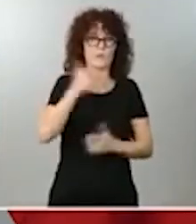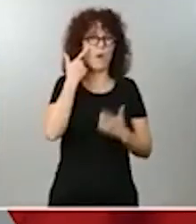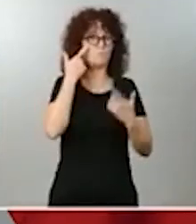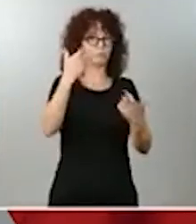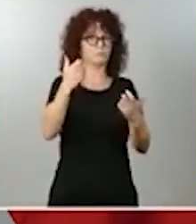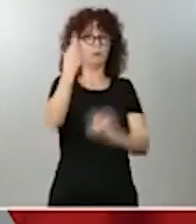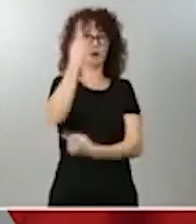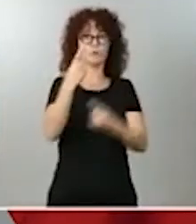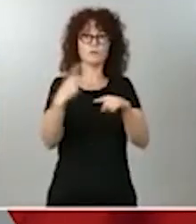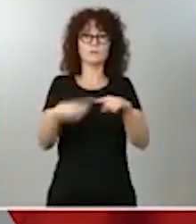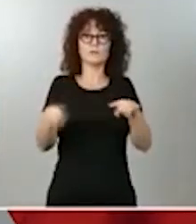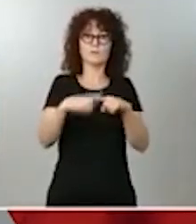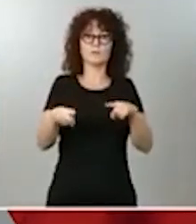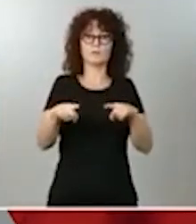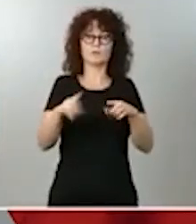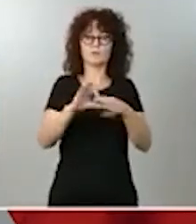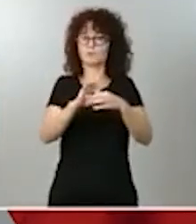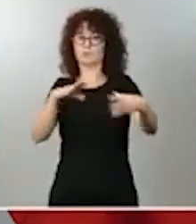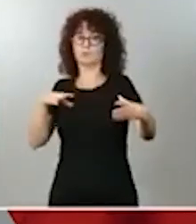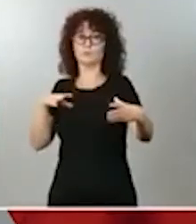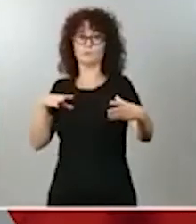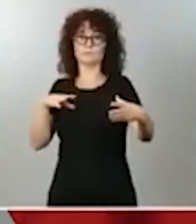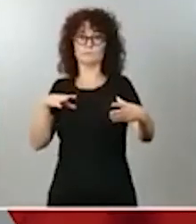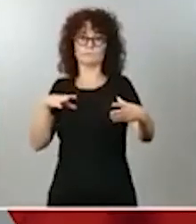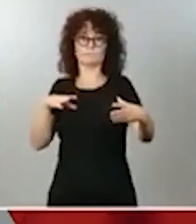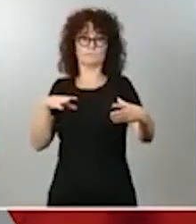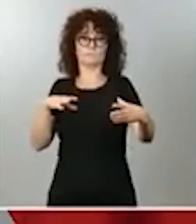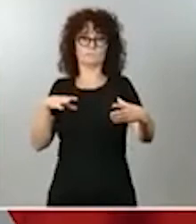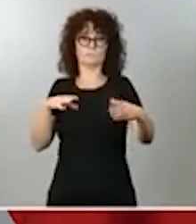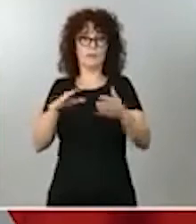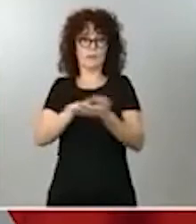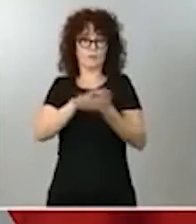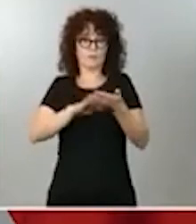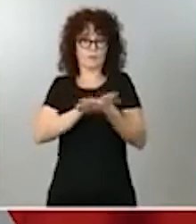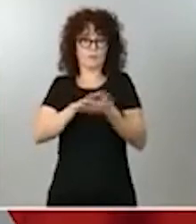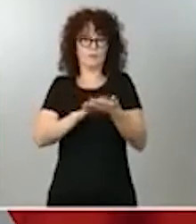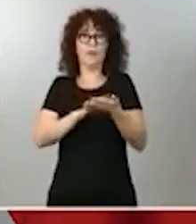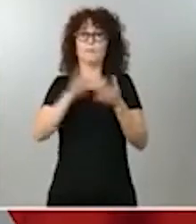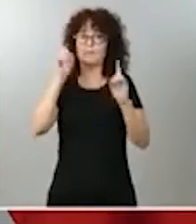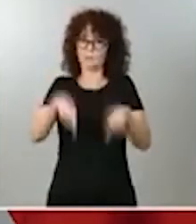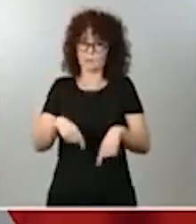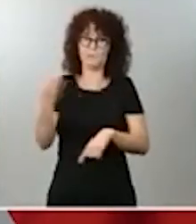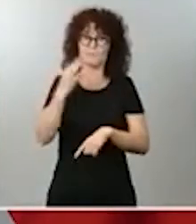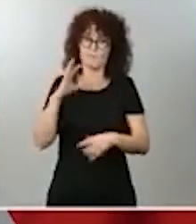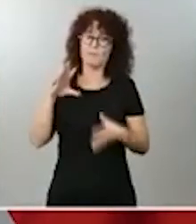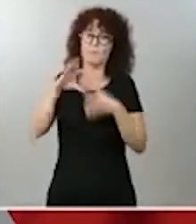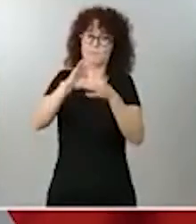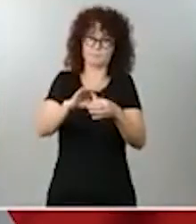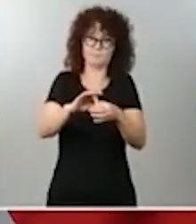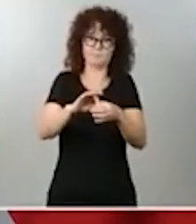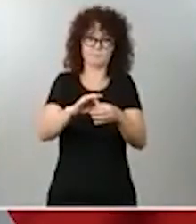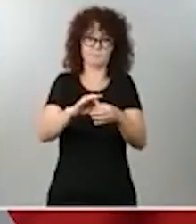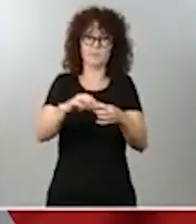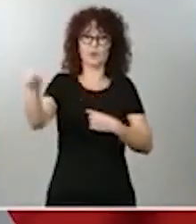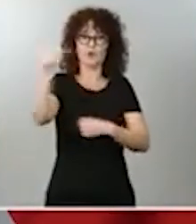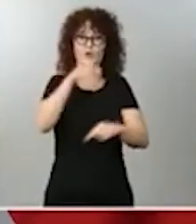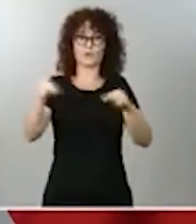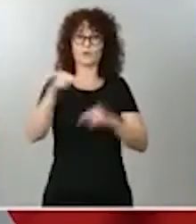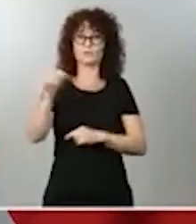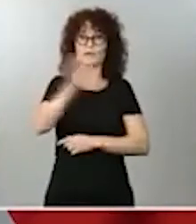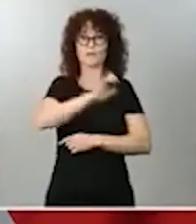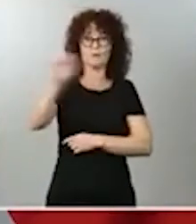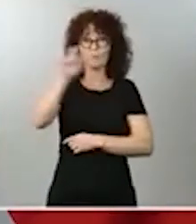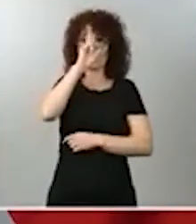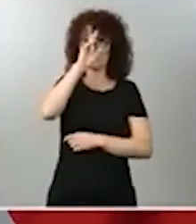propio tema que estamos abordando que han de ser también corregidos. Pero hay preocupación en Europa justamente porque nos